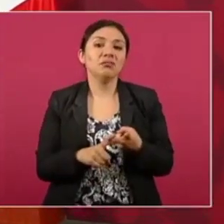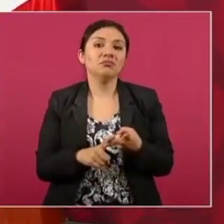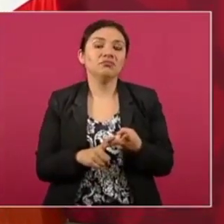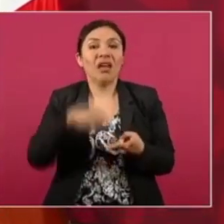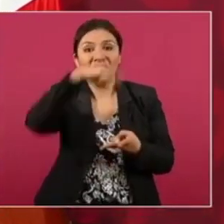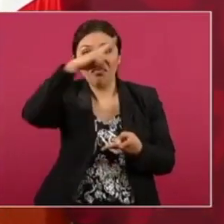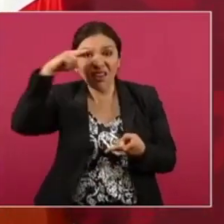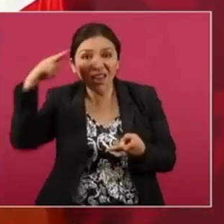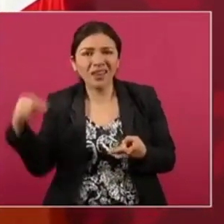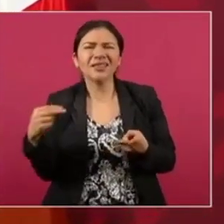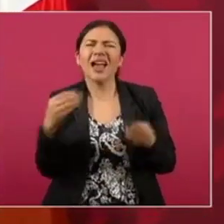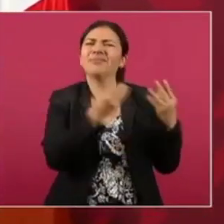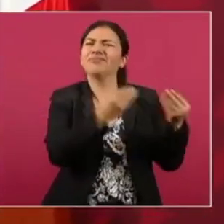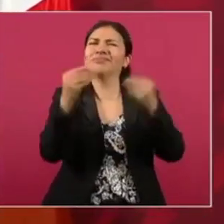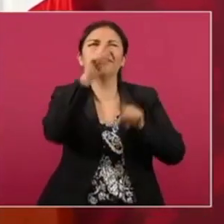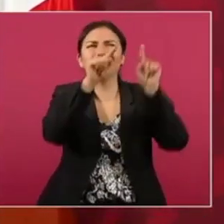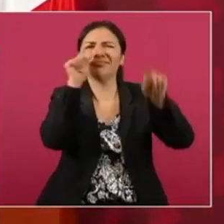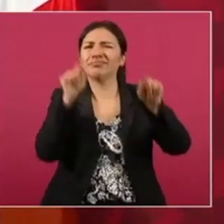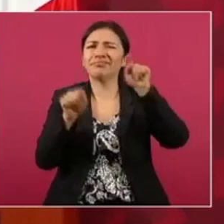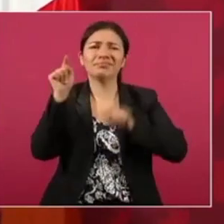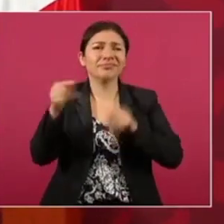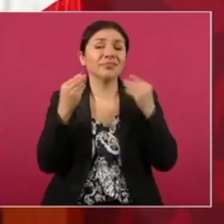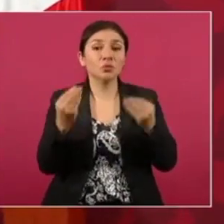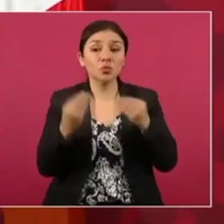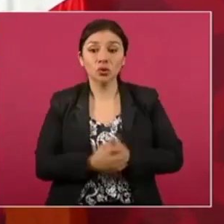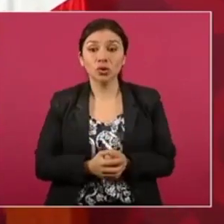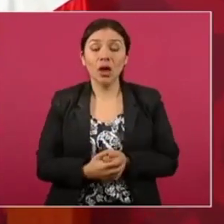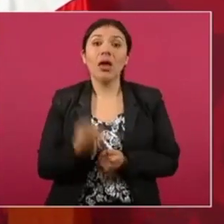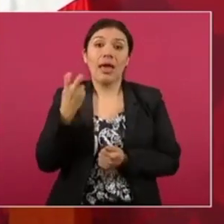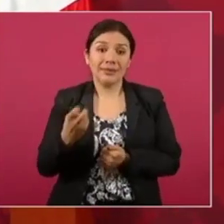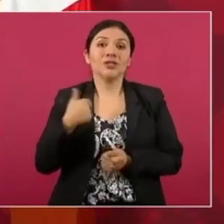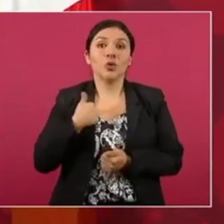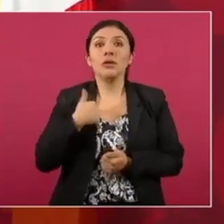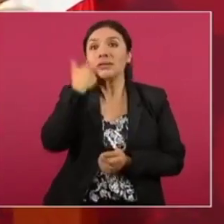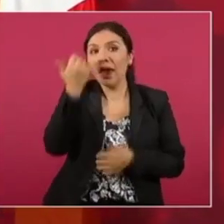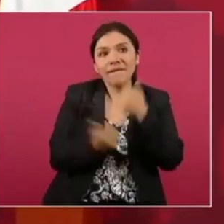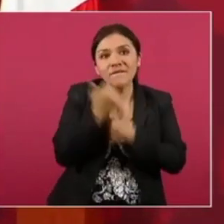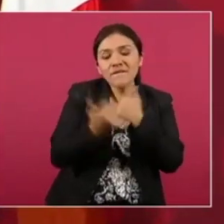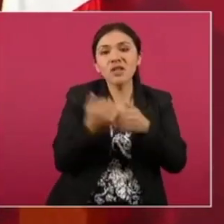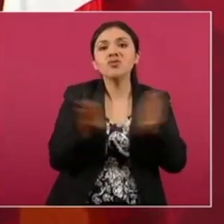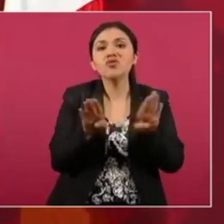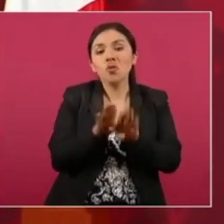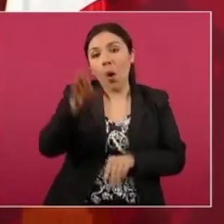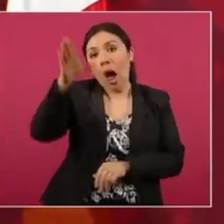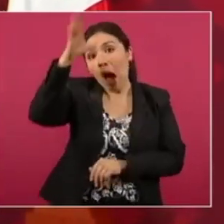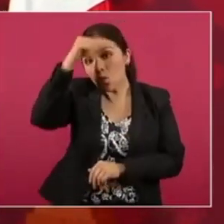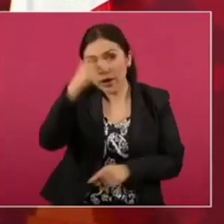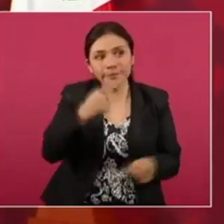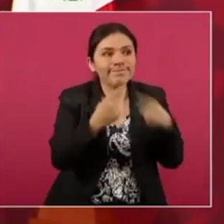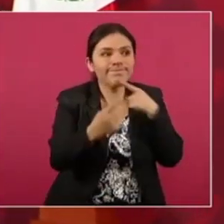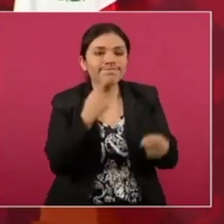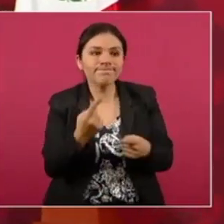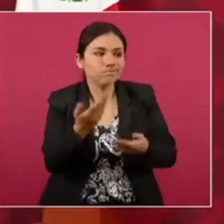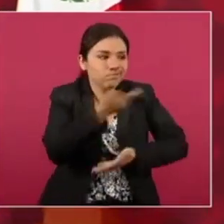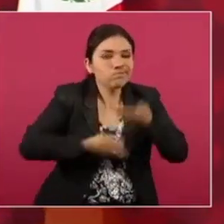en Nayarit, en todos lados. Entonces, estamos buscando acuerdos, conciliando